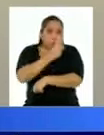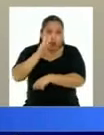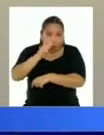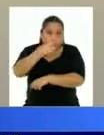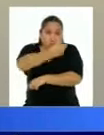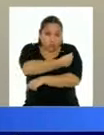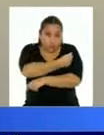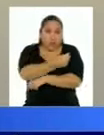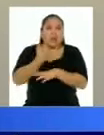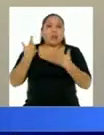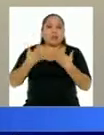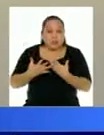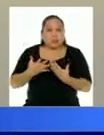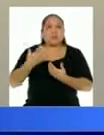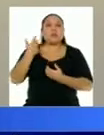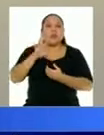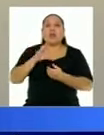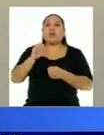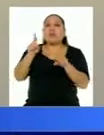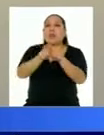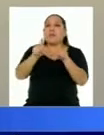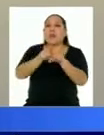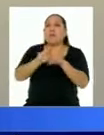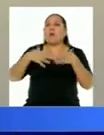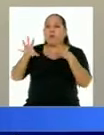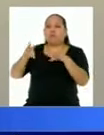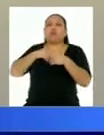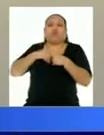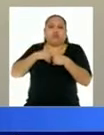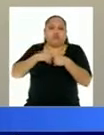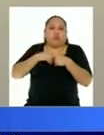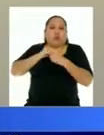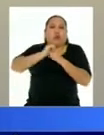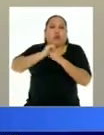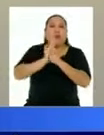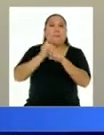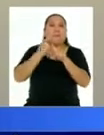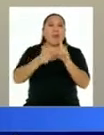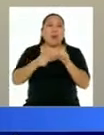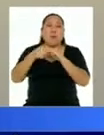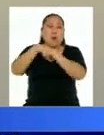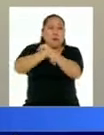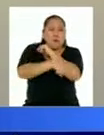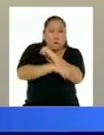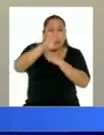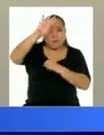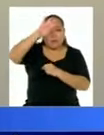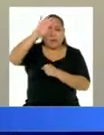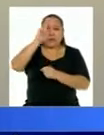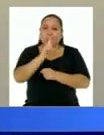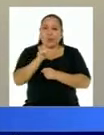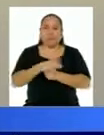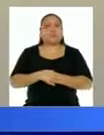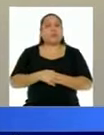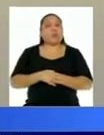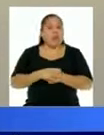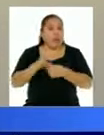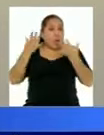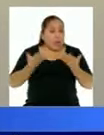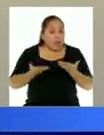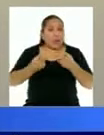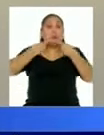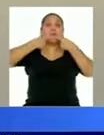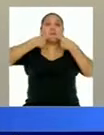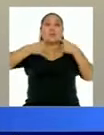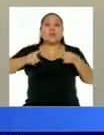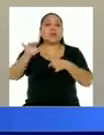-19, pero no harán cuadros graves de la enfermedad. Por eso el mensaje sigue siendo el mismo, no bajemos la